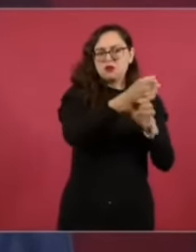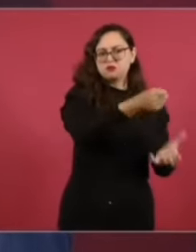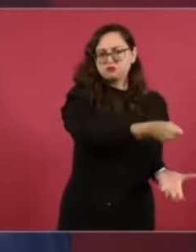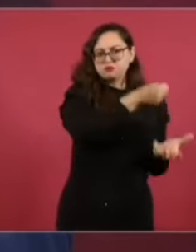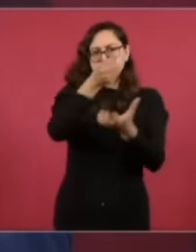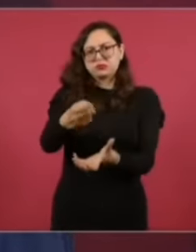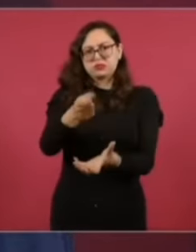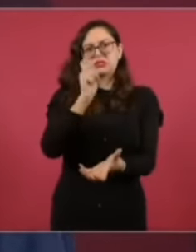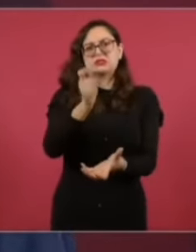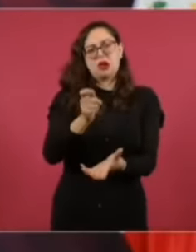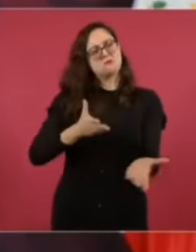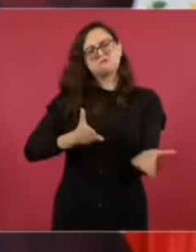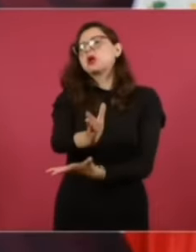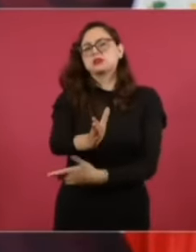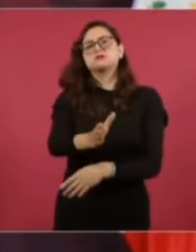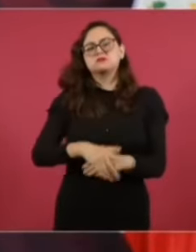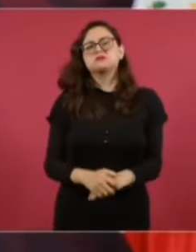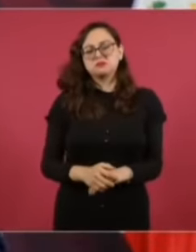injerencia.